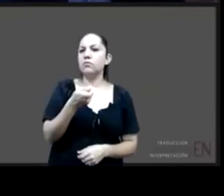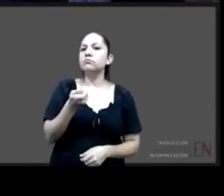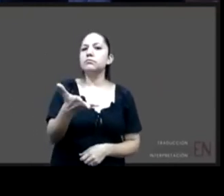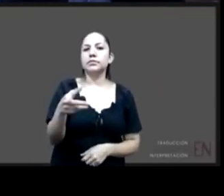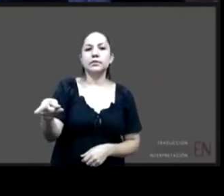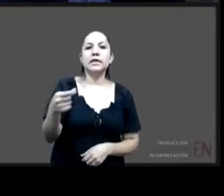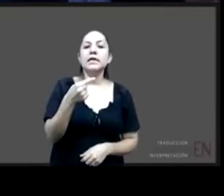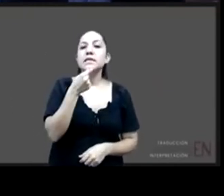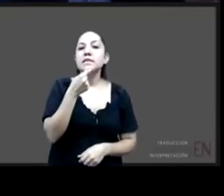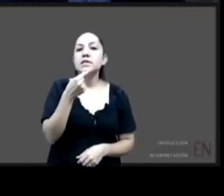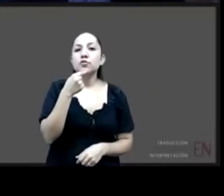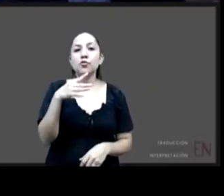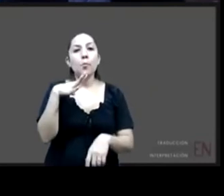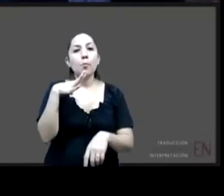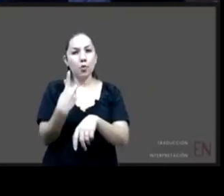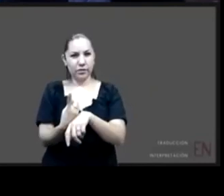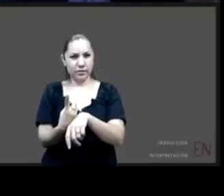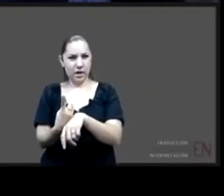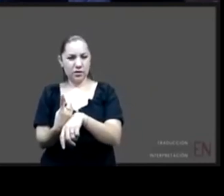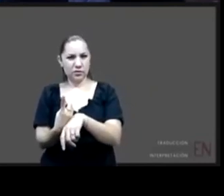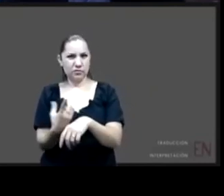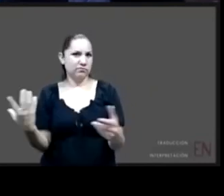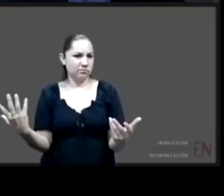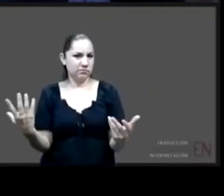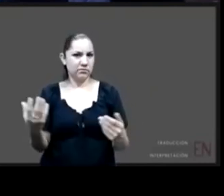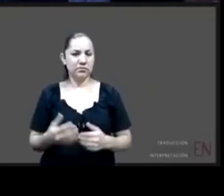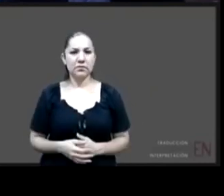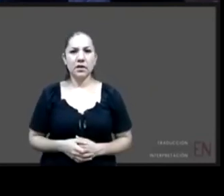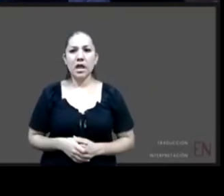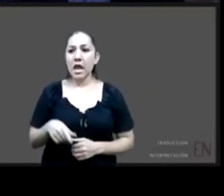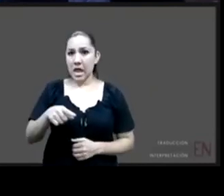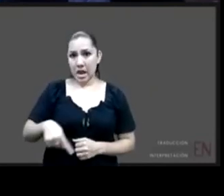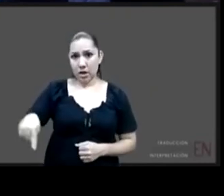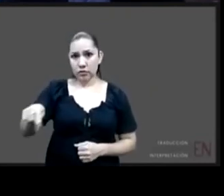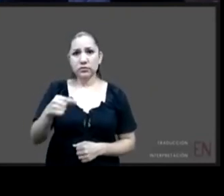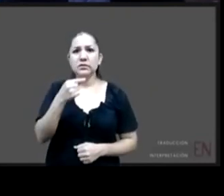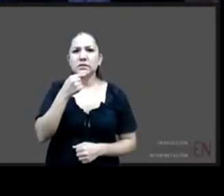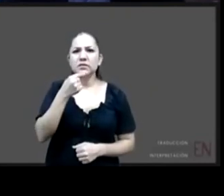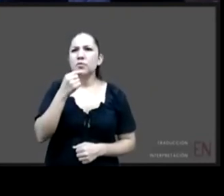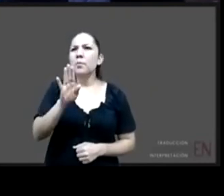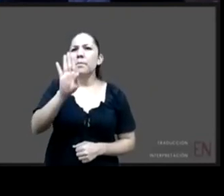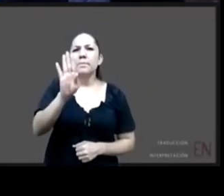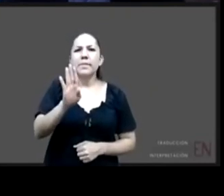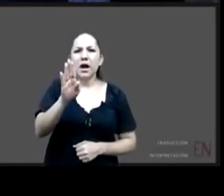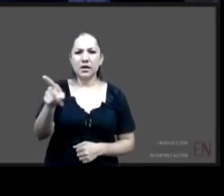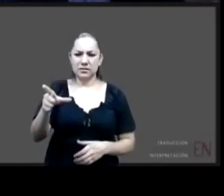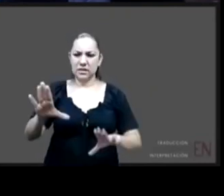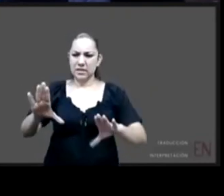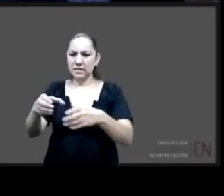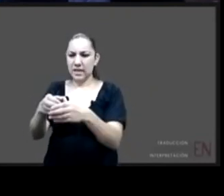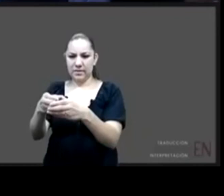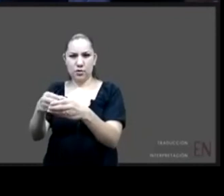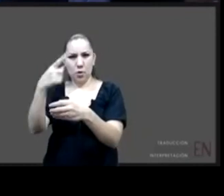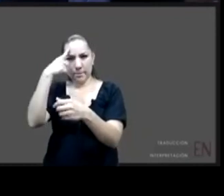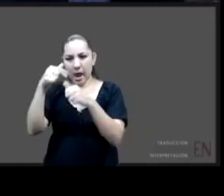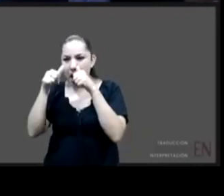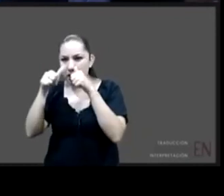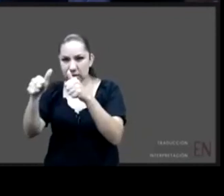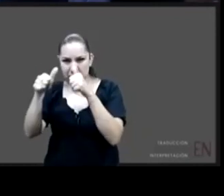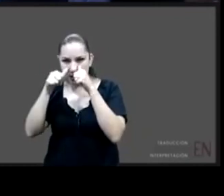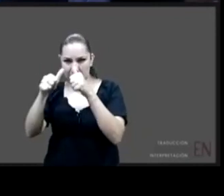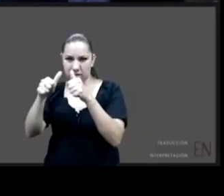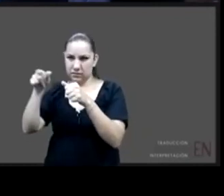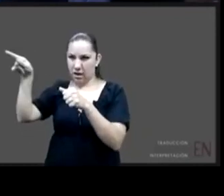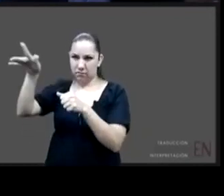que es como ingresar a un centro de asistencia social buscando mejores oportunidades tal vez de vida